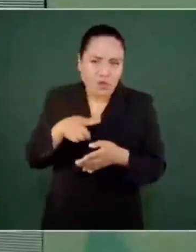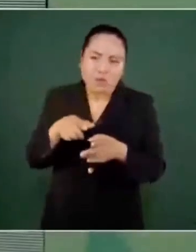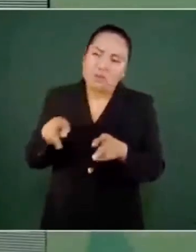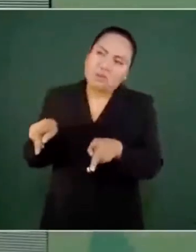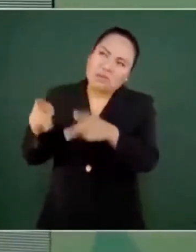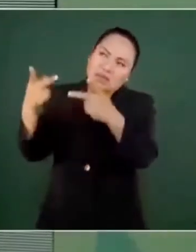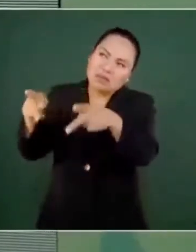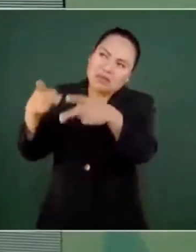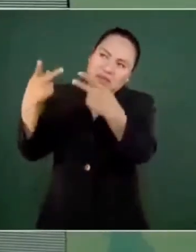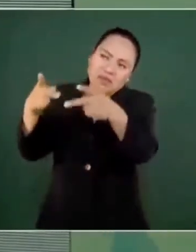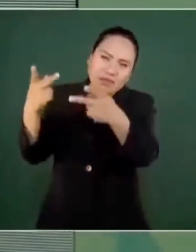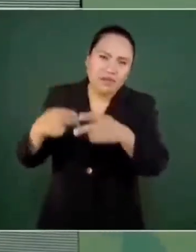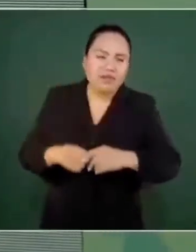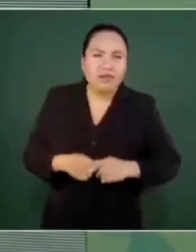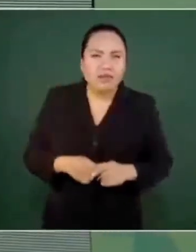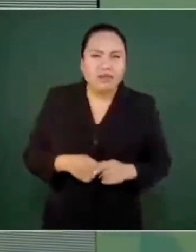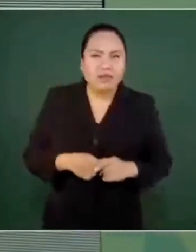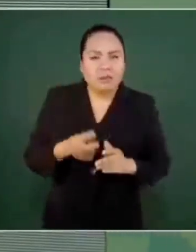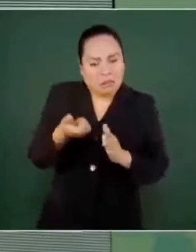bajos.